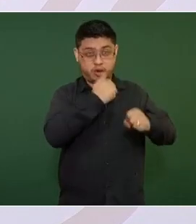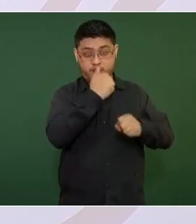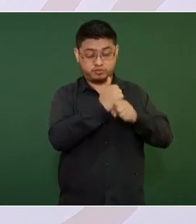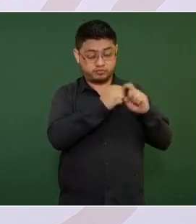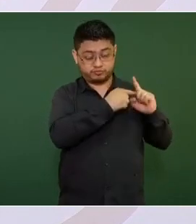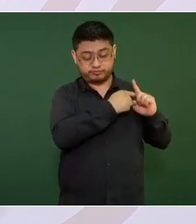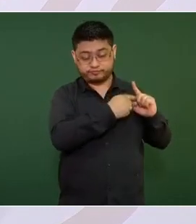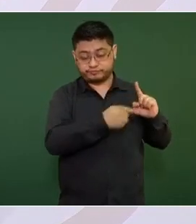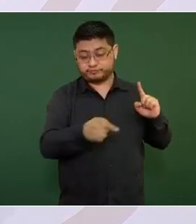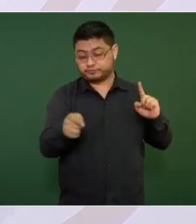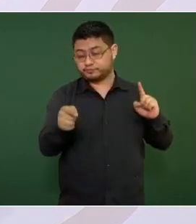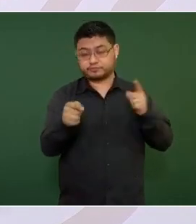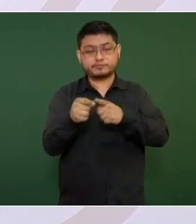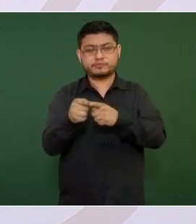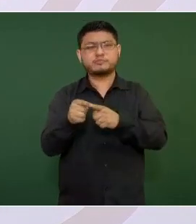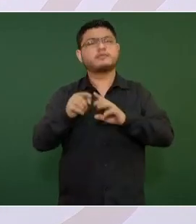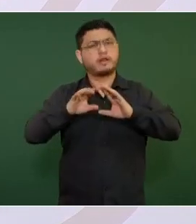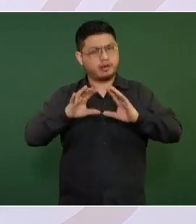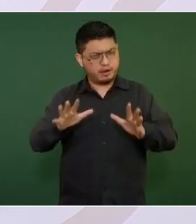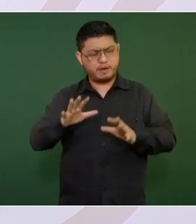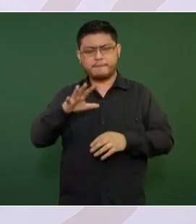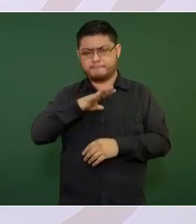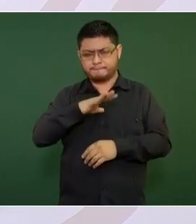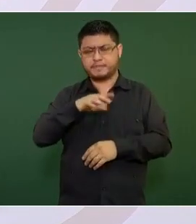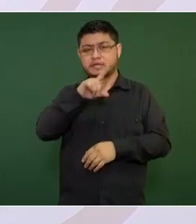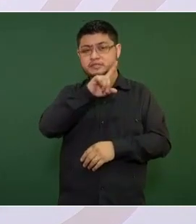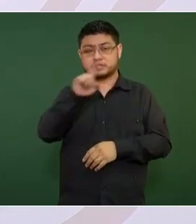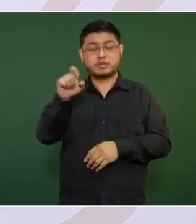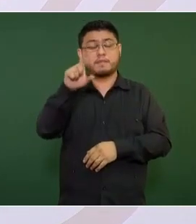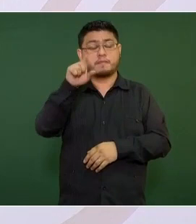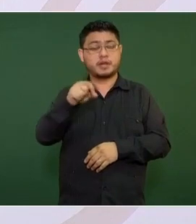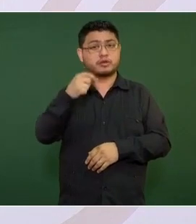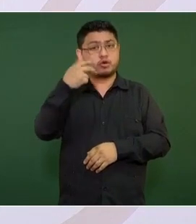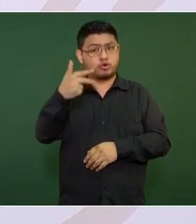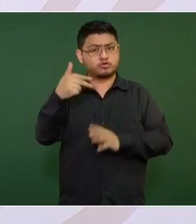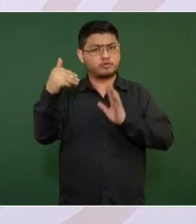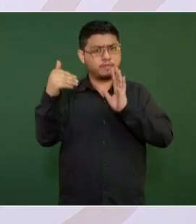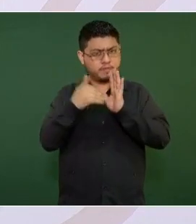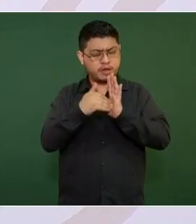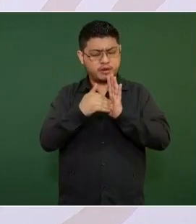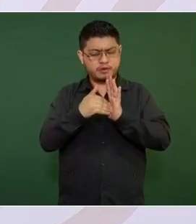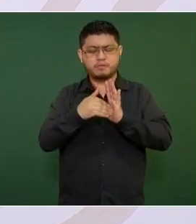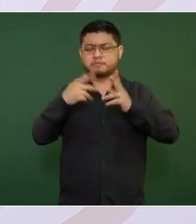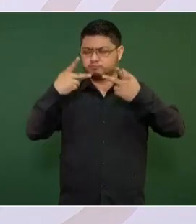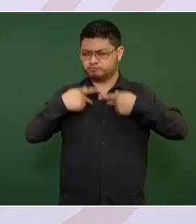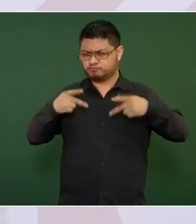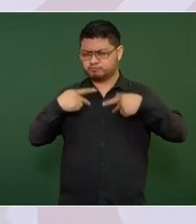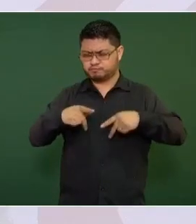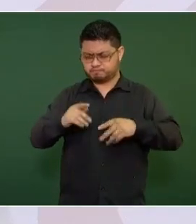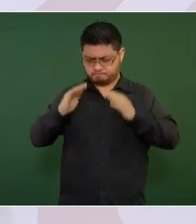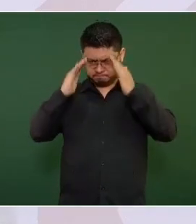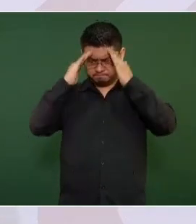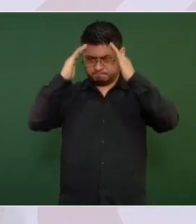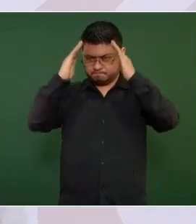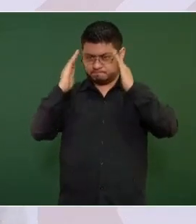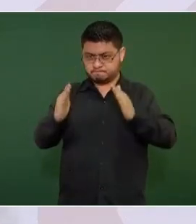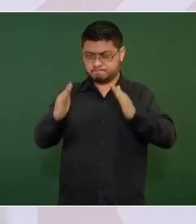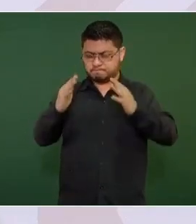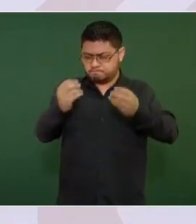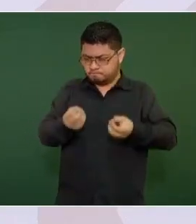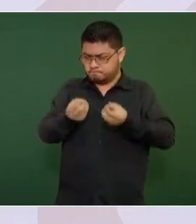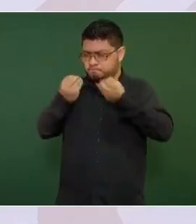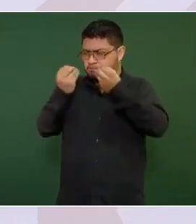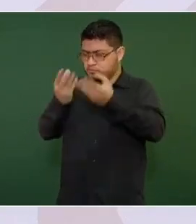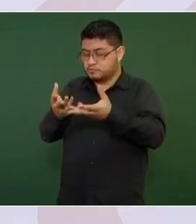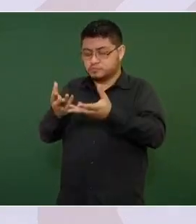cuenta ya con 128 mil elementos bien formados, disciplinados y entregados